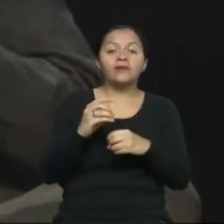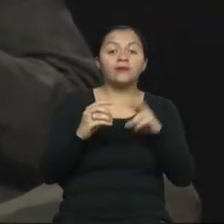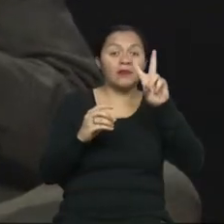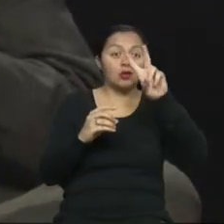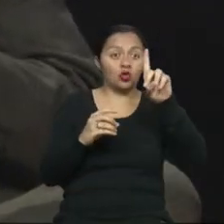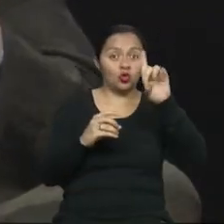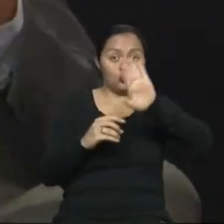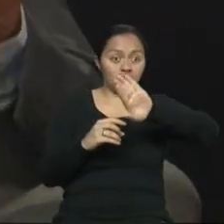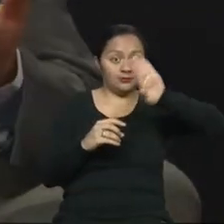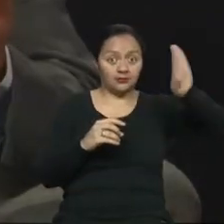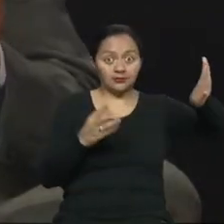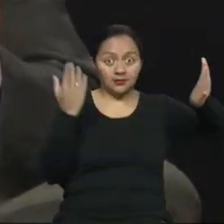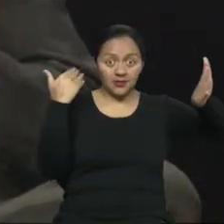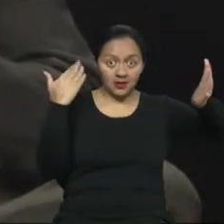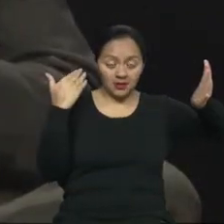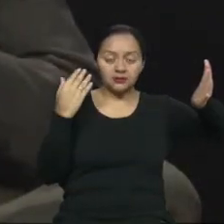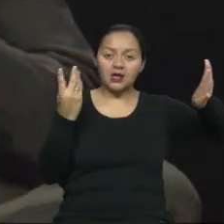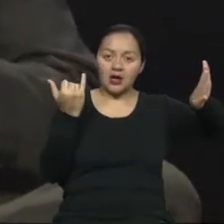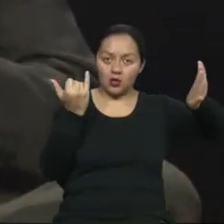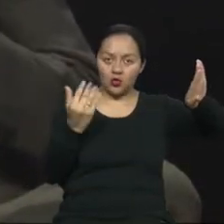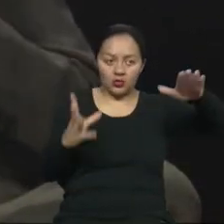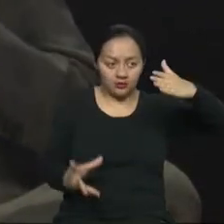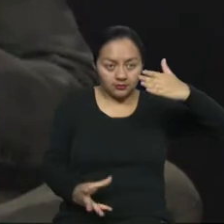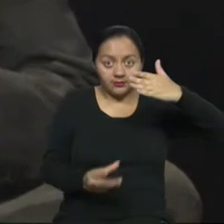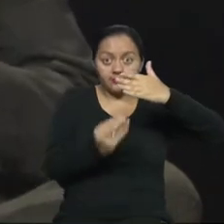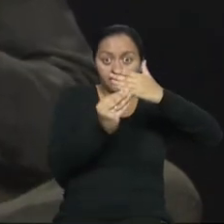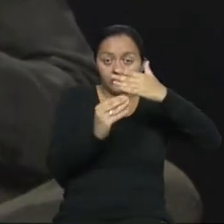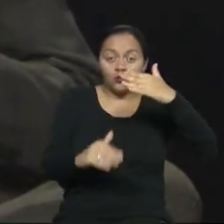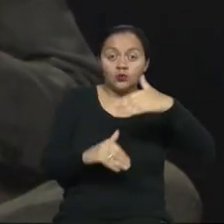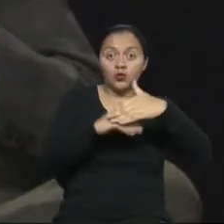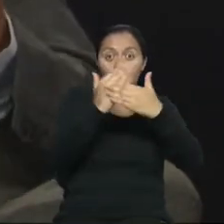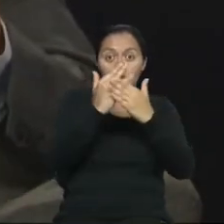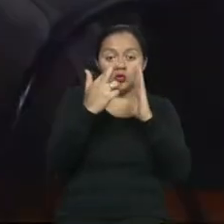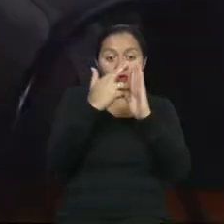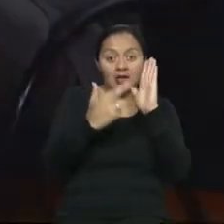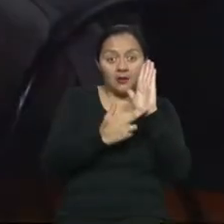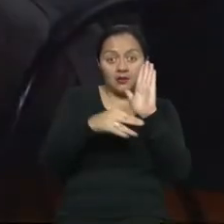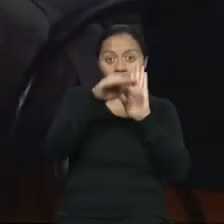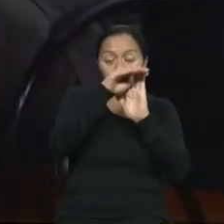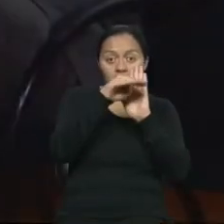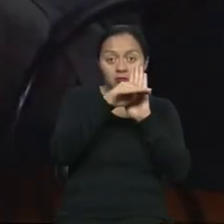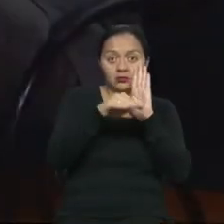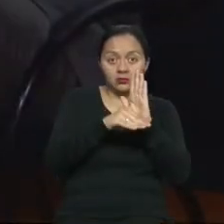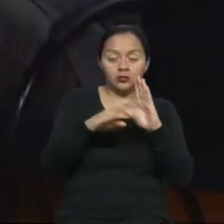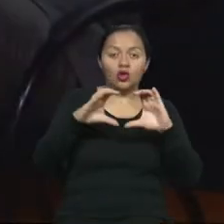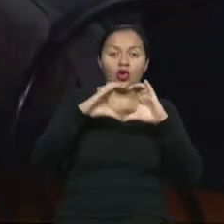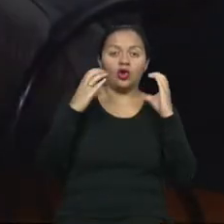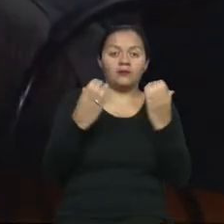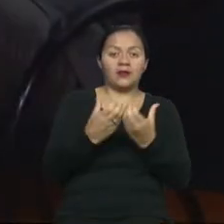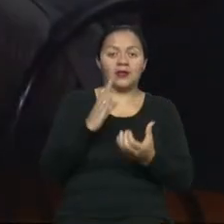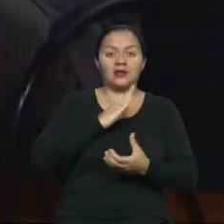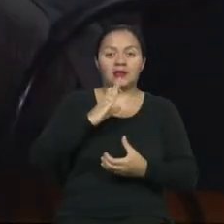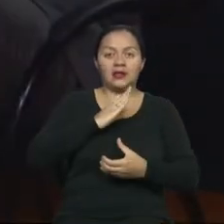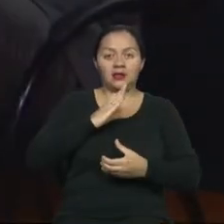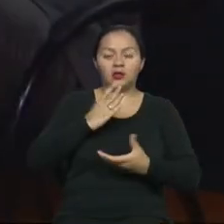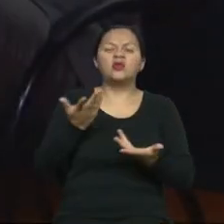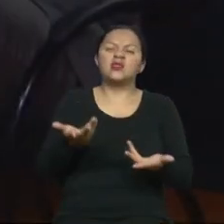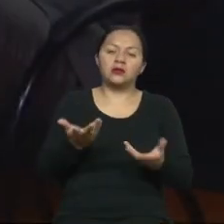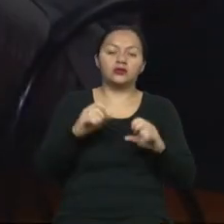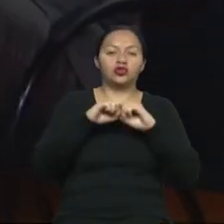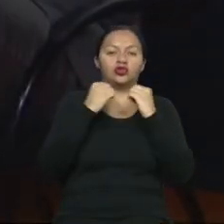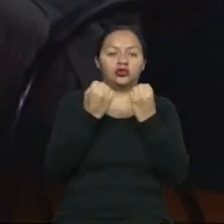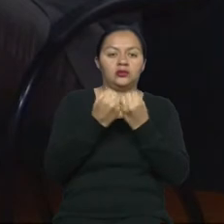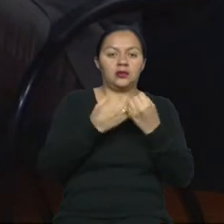iniciales y a nuevas normas que nosotros, nosotros me refiero a los comités técnicos que somos sociedad civil,